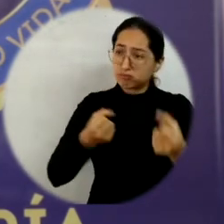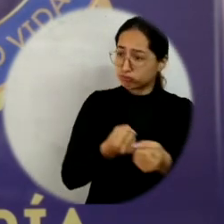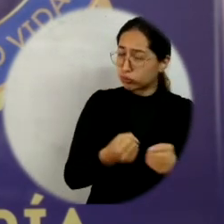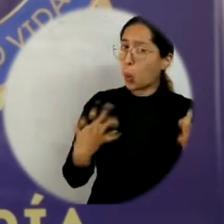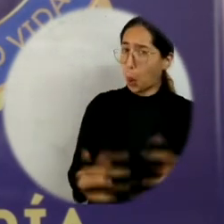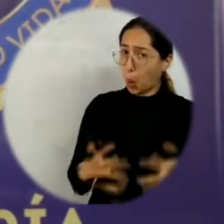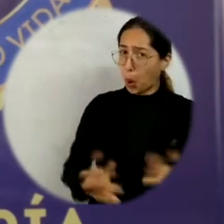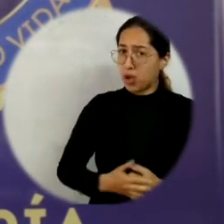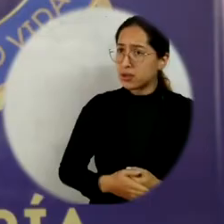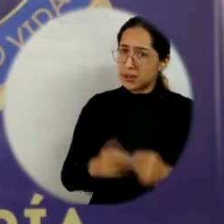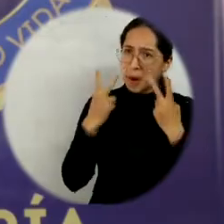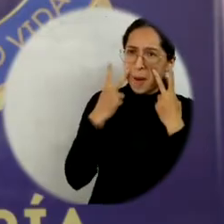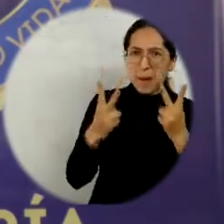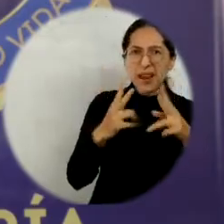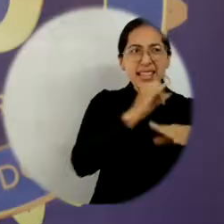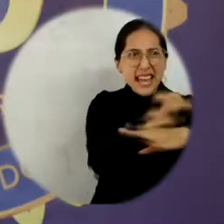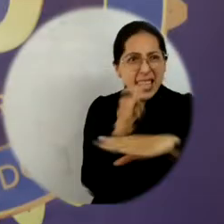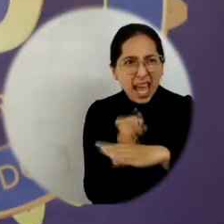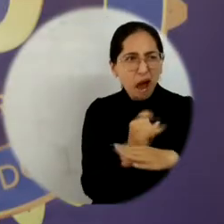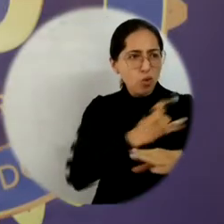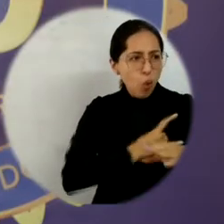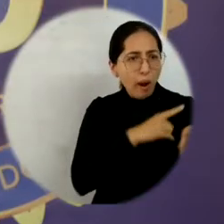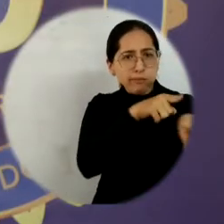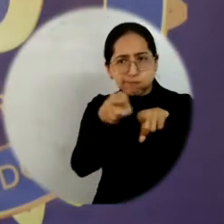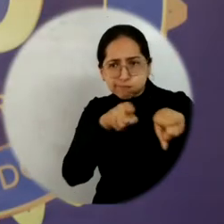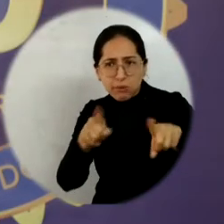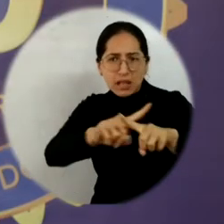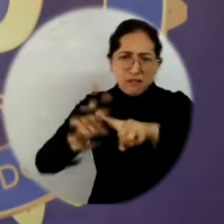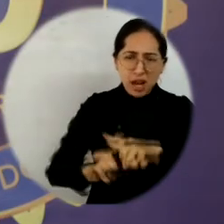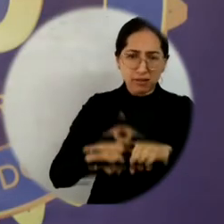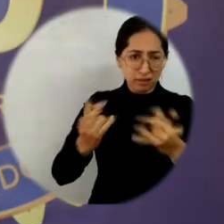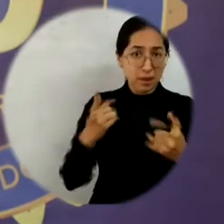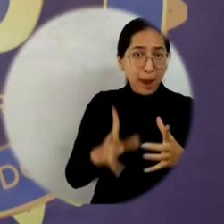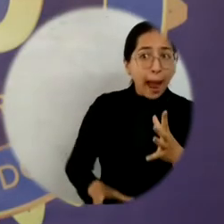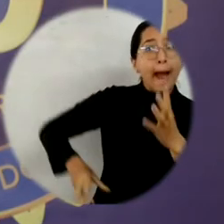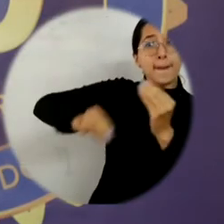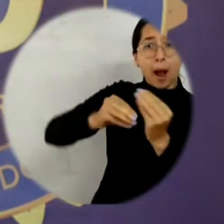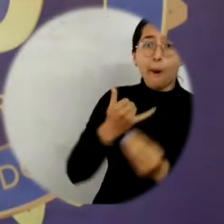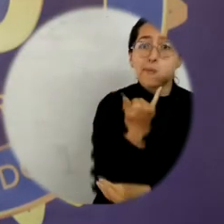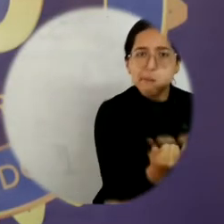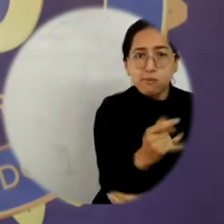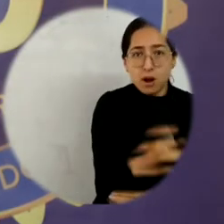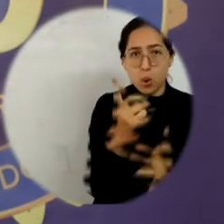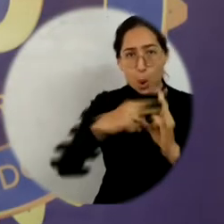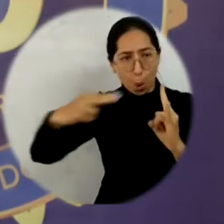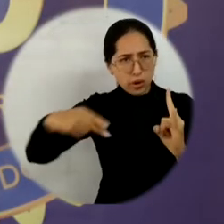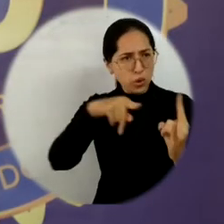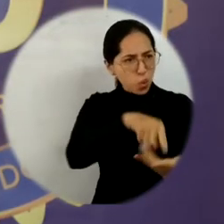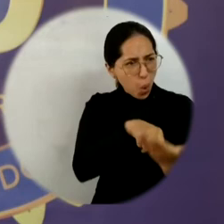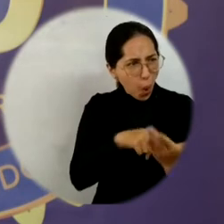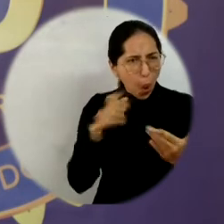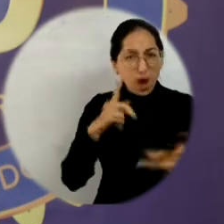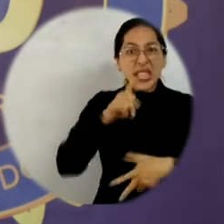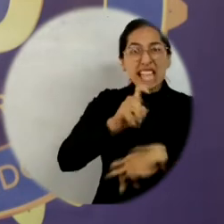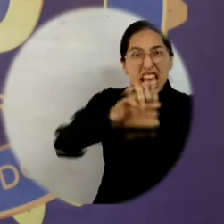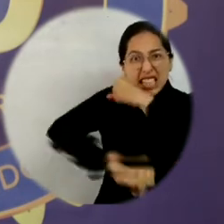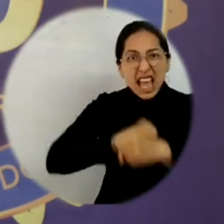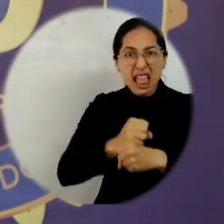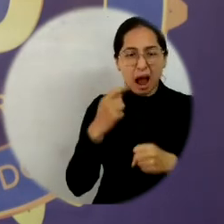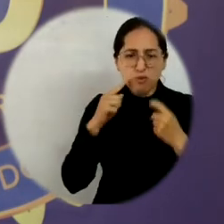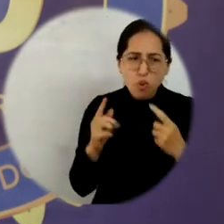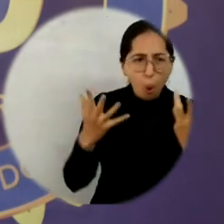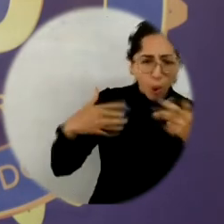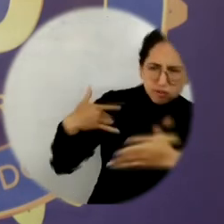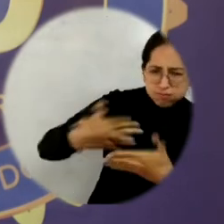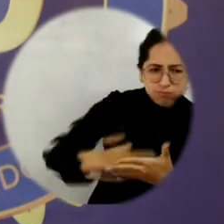rector ha contribuido a eso. A nosotros nos alivia mucho ver instituciones como la Universidad de Magdalena, que en estos años, en estos 60 años,